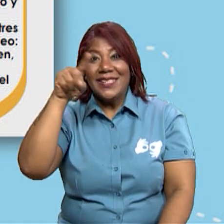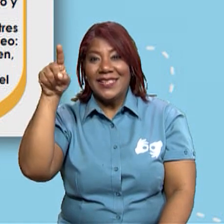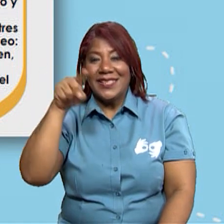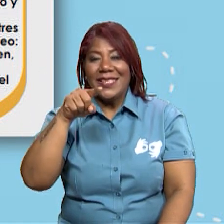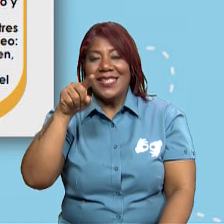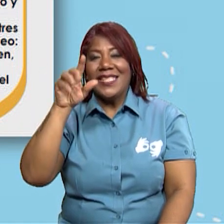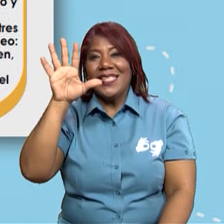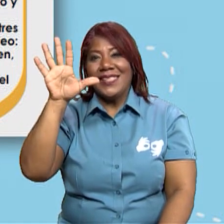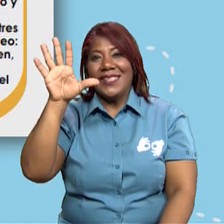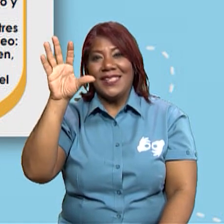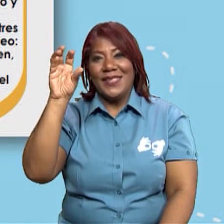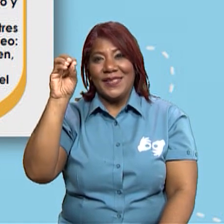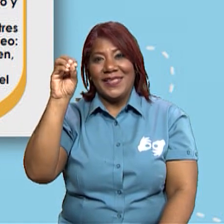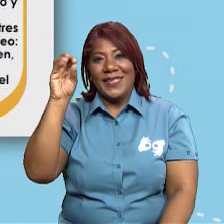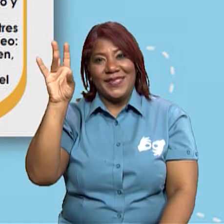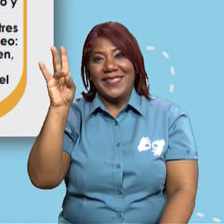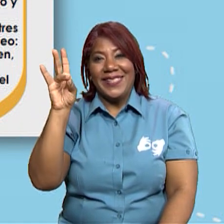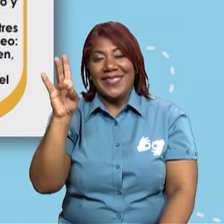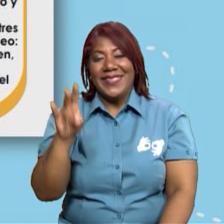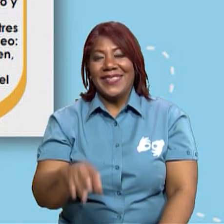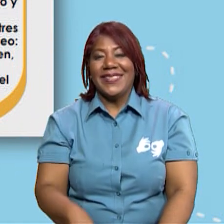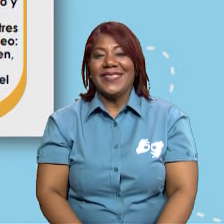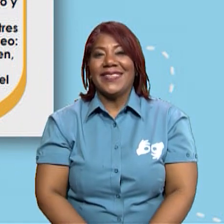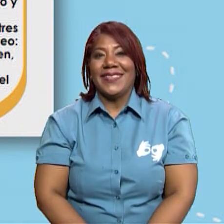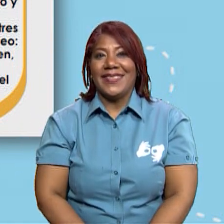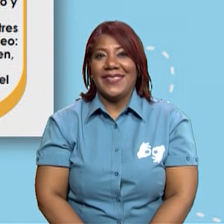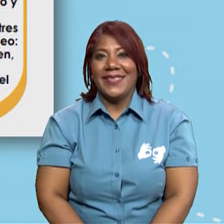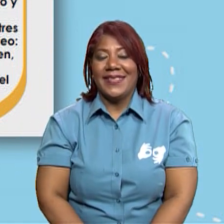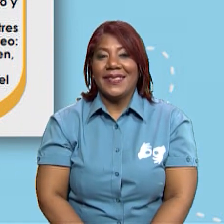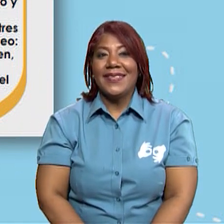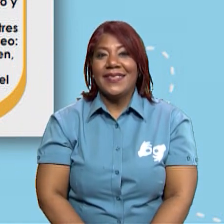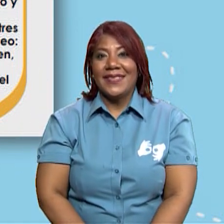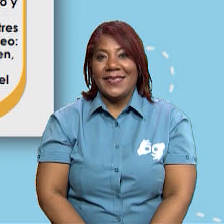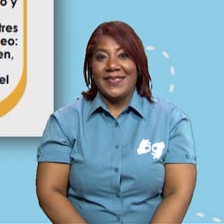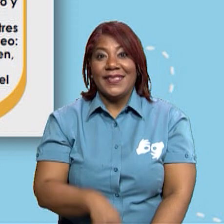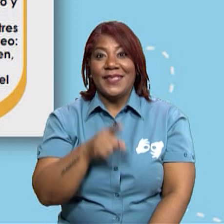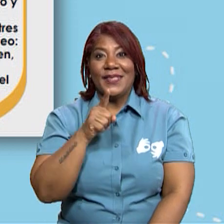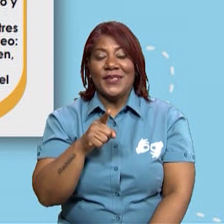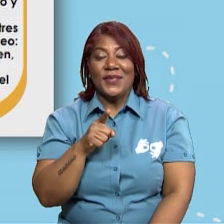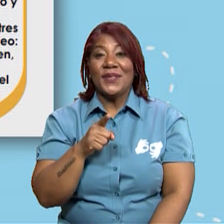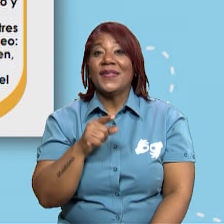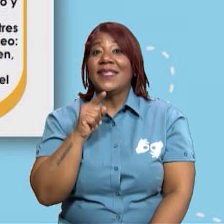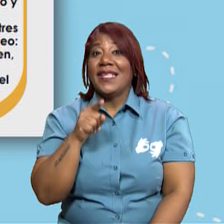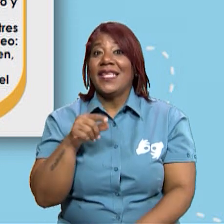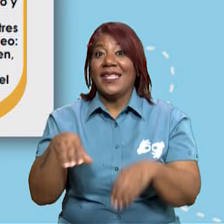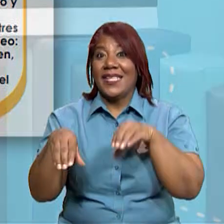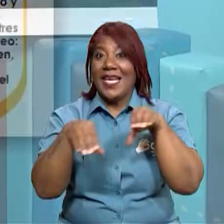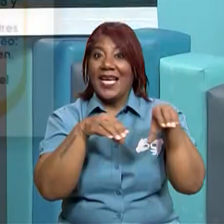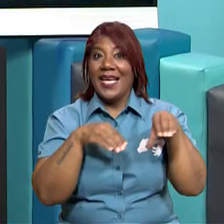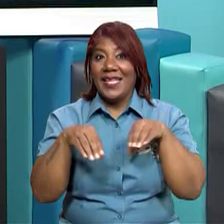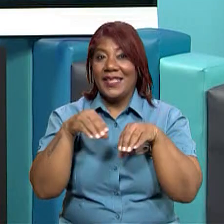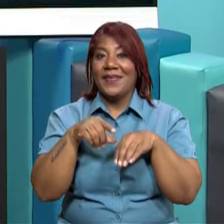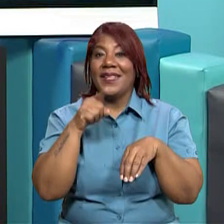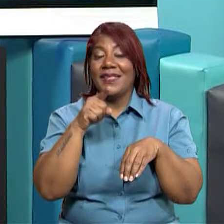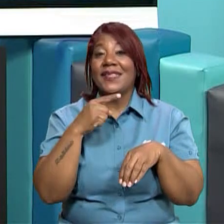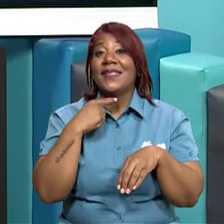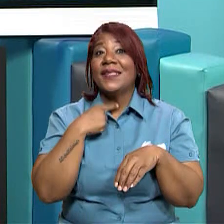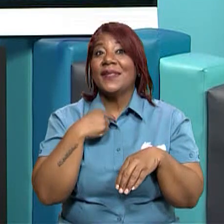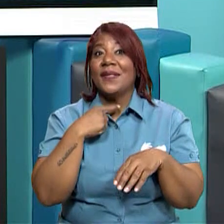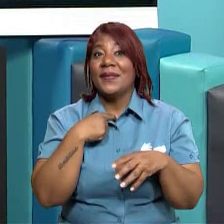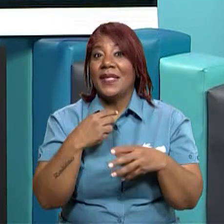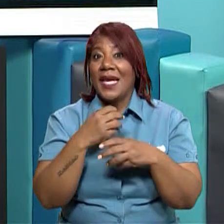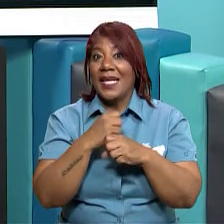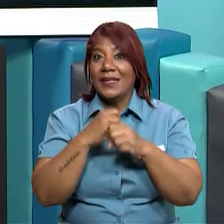Hashtag Estrellas 507. Sé que esta va a ser de las actividades que más te van a gustar